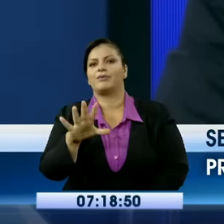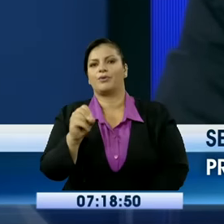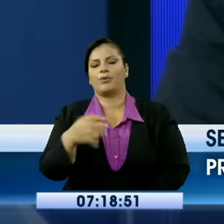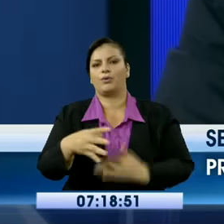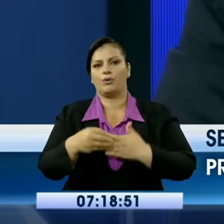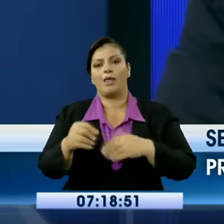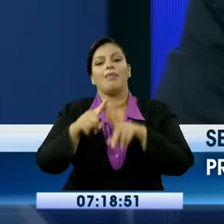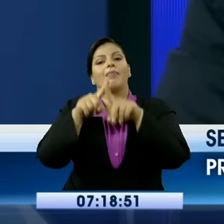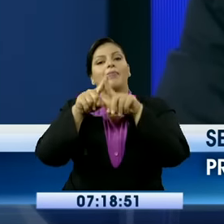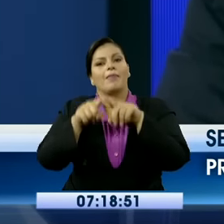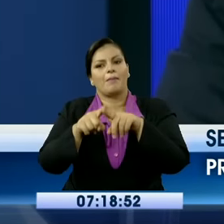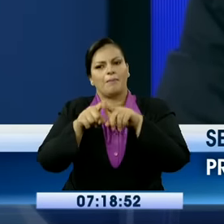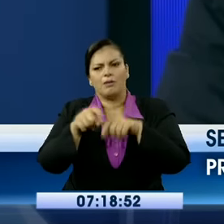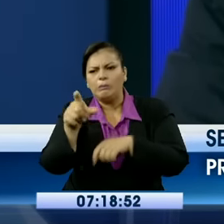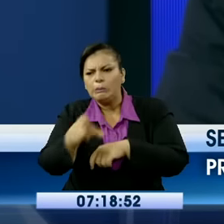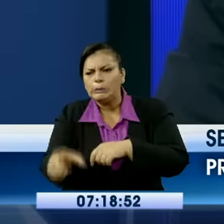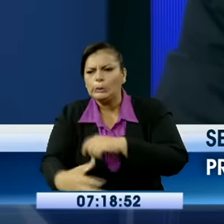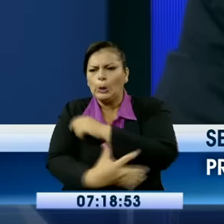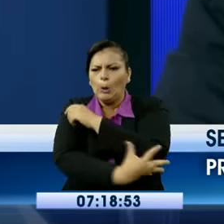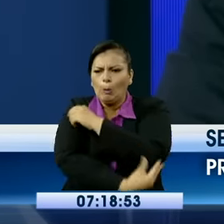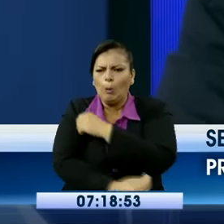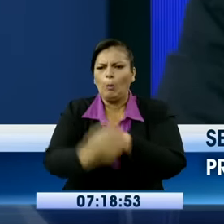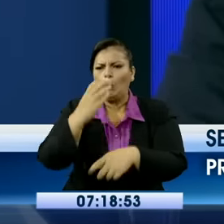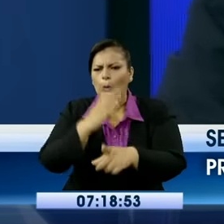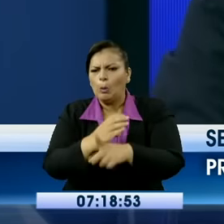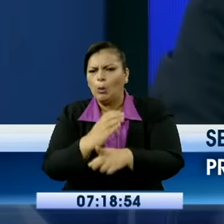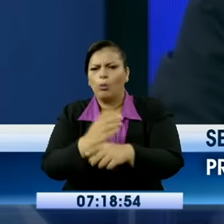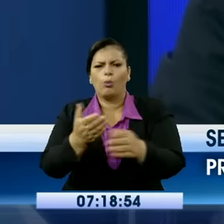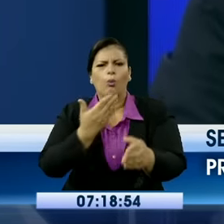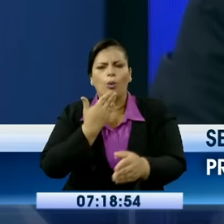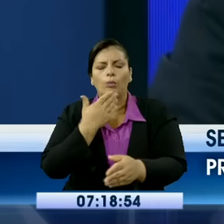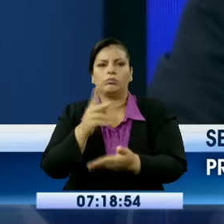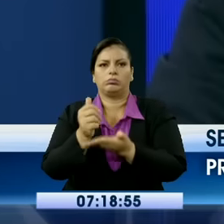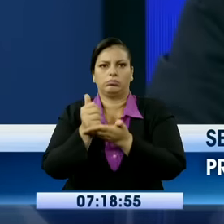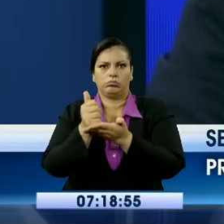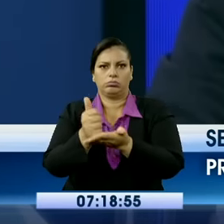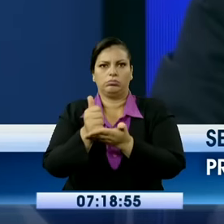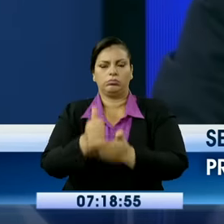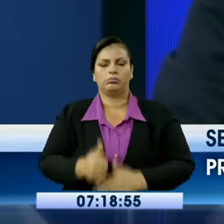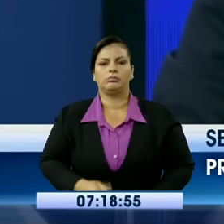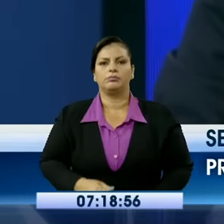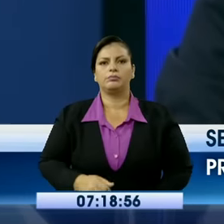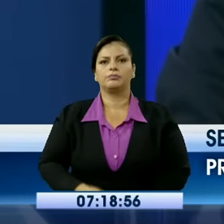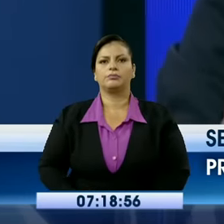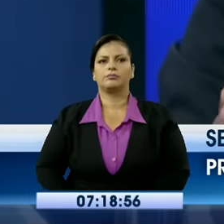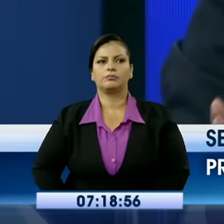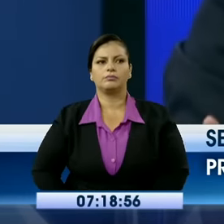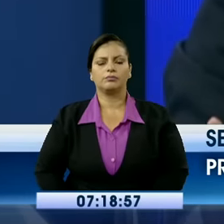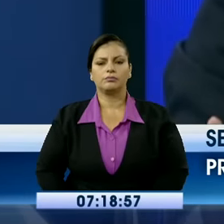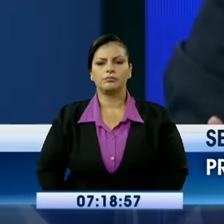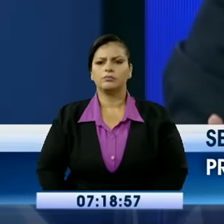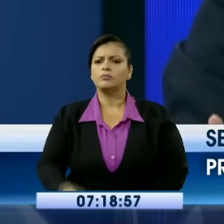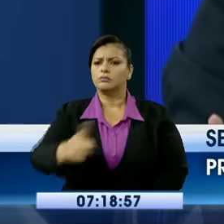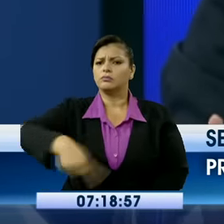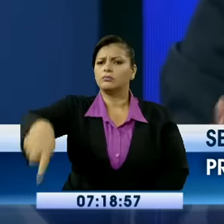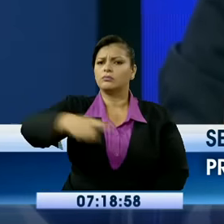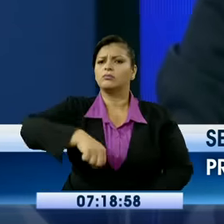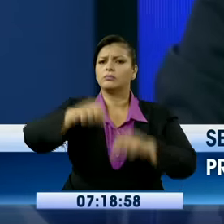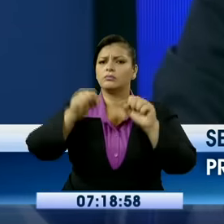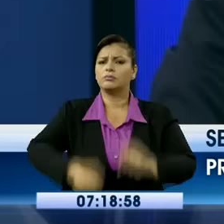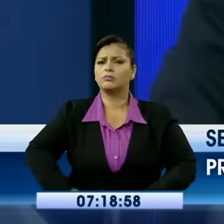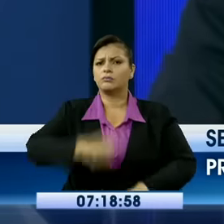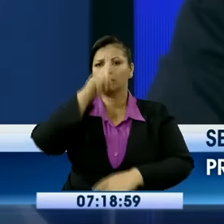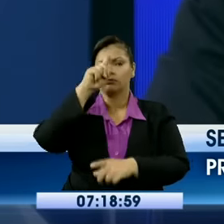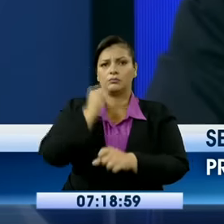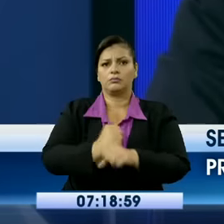vulnerabilidad de las personas. Y haremos un acompañamiento para que ellos hagan emprendimientos y puedan